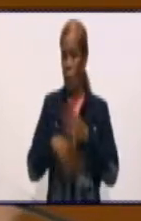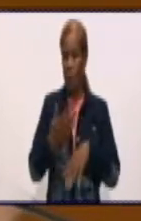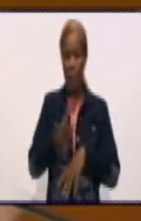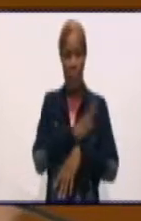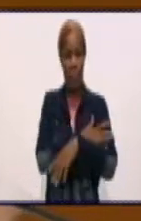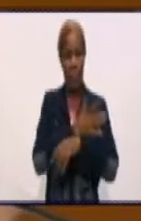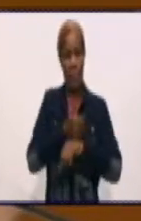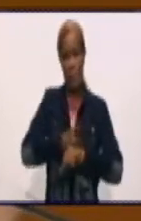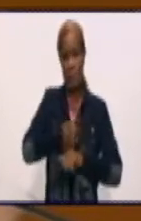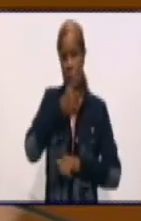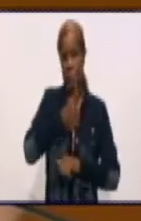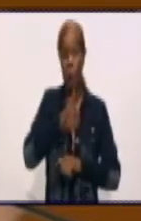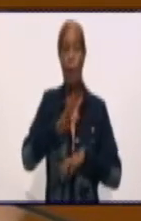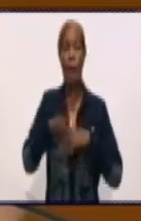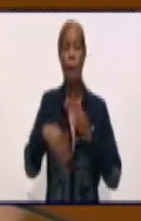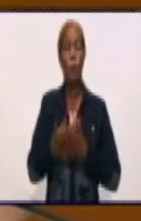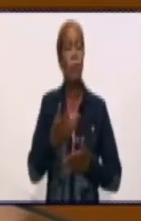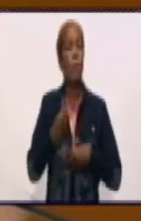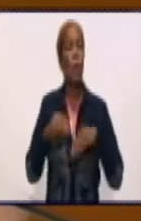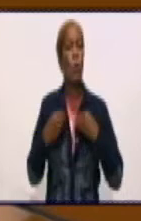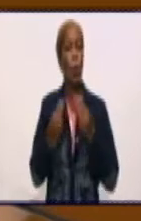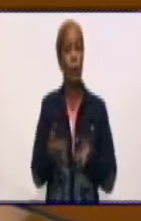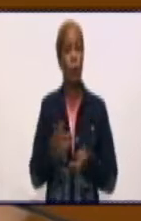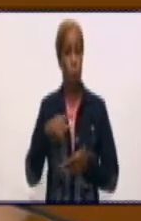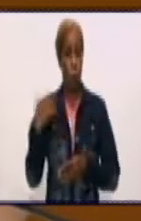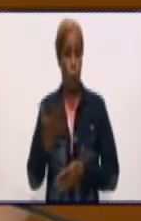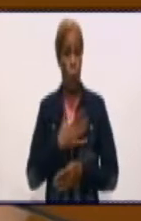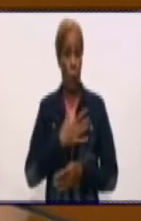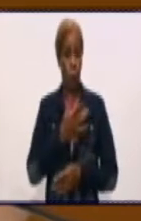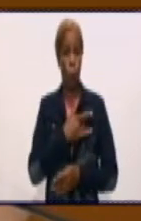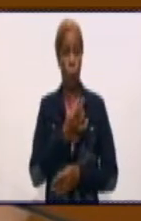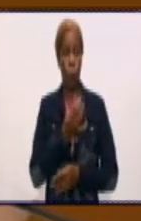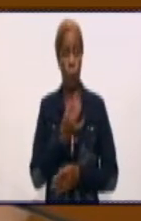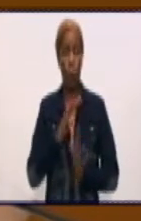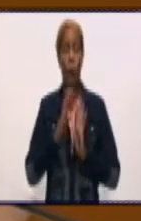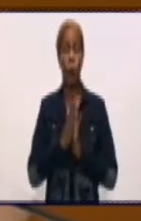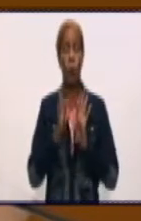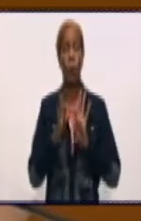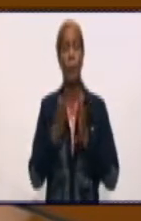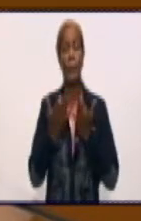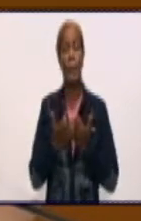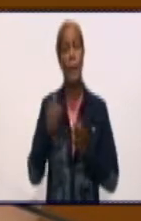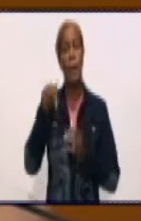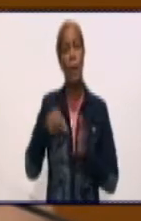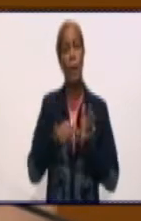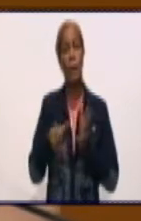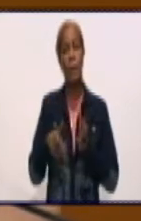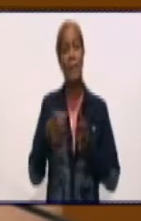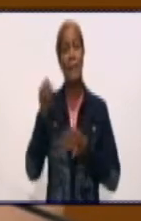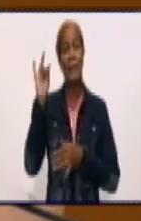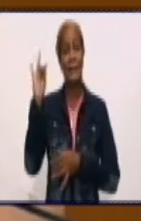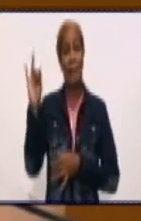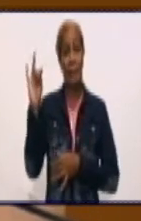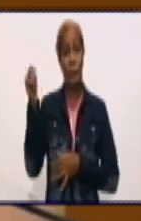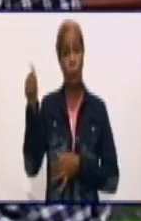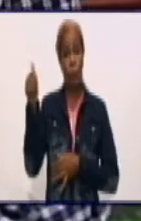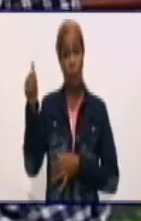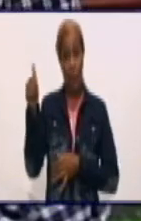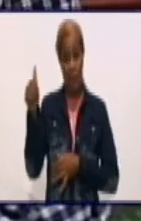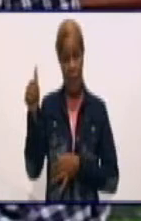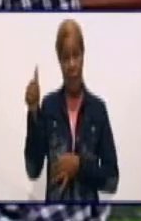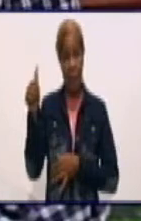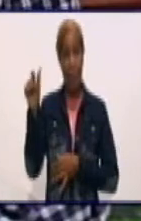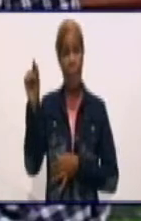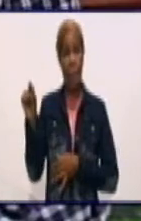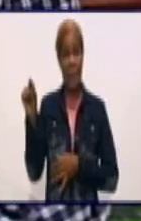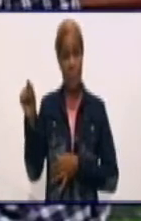Le damos las condolencias a familiares y amistades. Y hoy la provincia de los 710 casos que la pesquisa levantó subjetivo